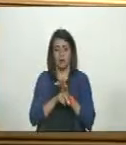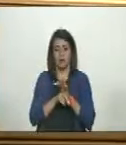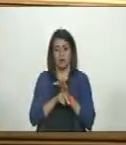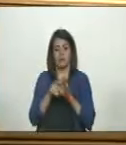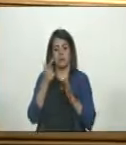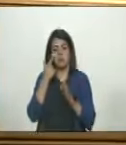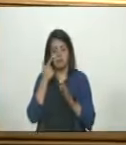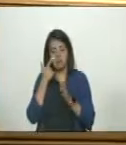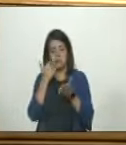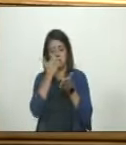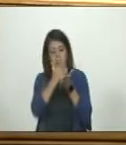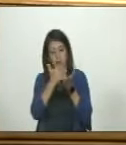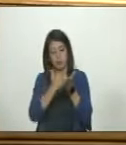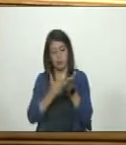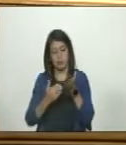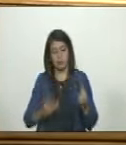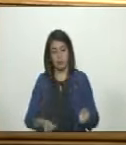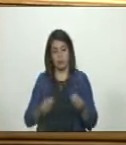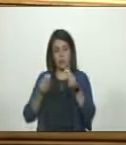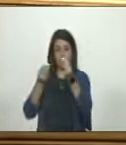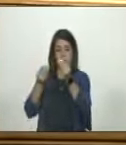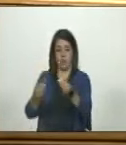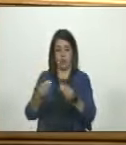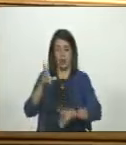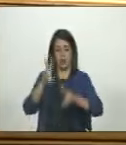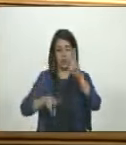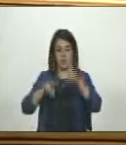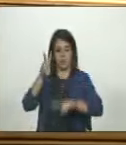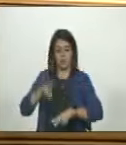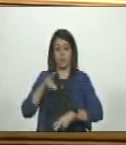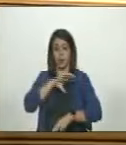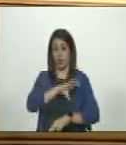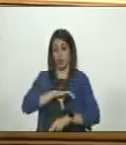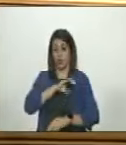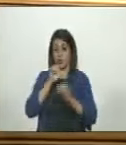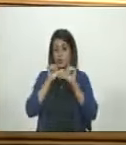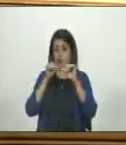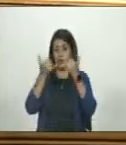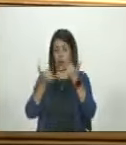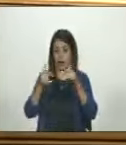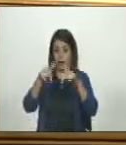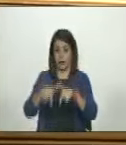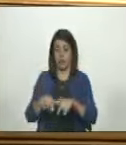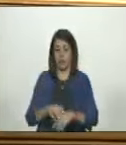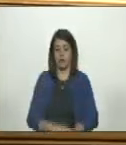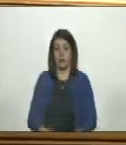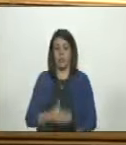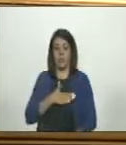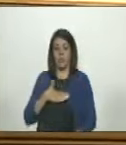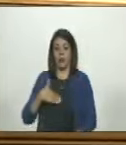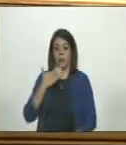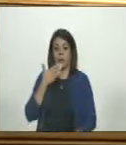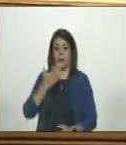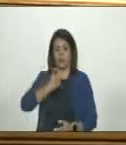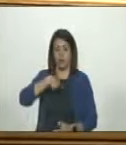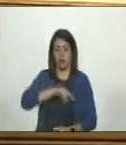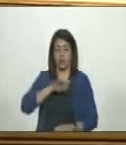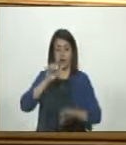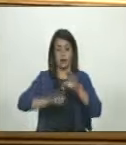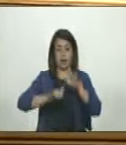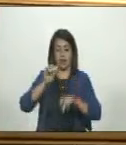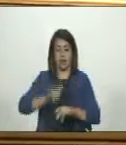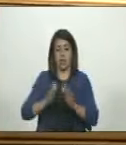con las observaciones que ya fueron, me imagino, expuestas en la comisión permanente y acá, quiero pedirle a nuestra querida